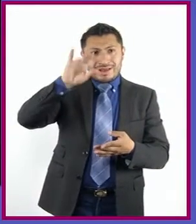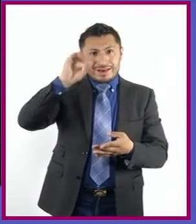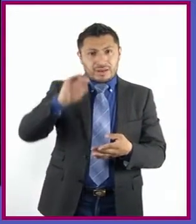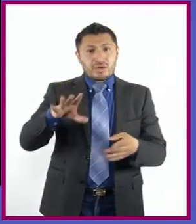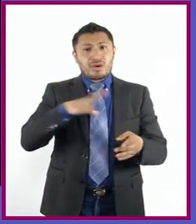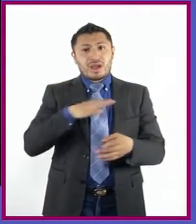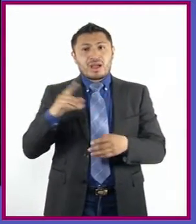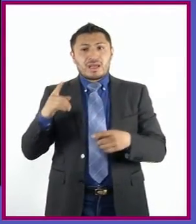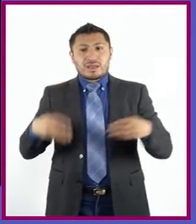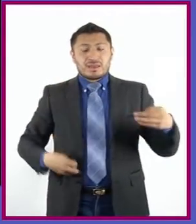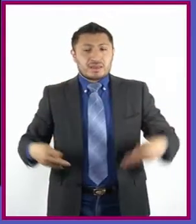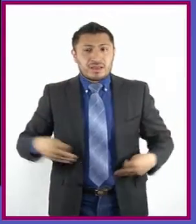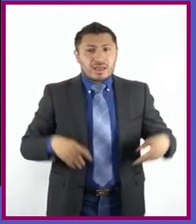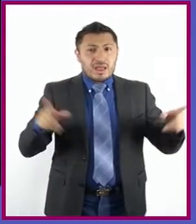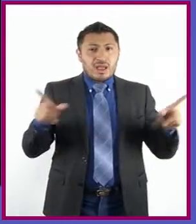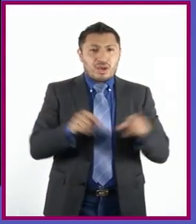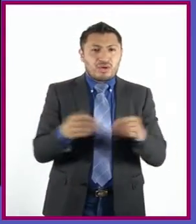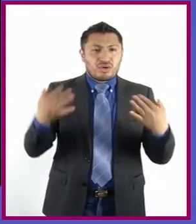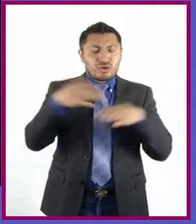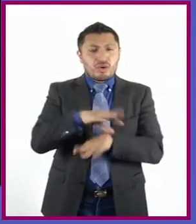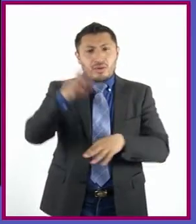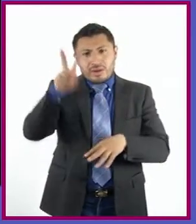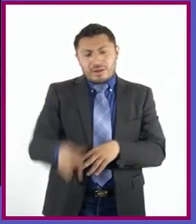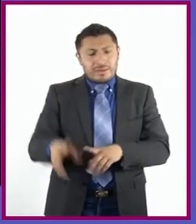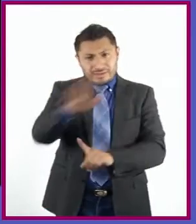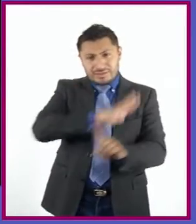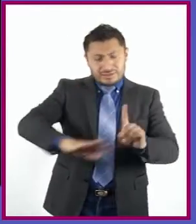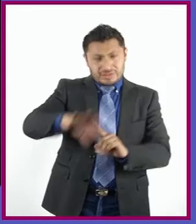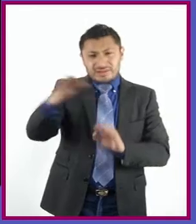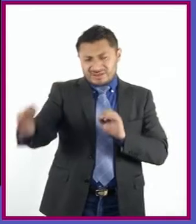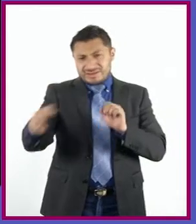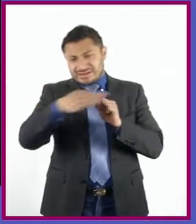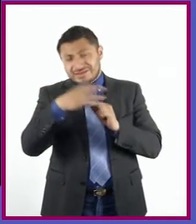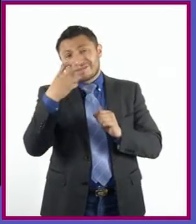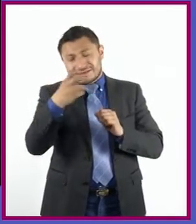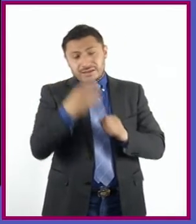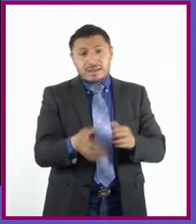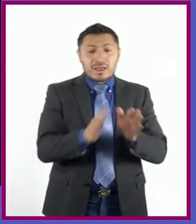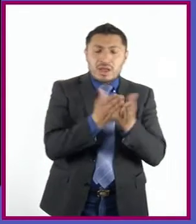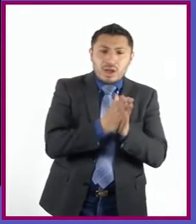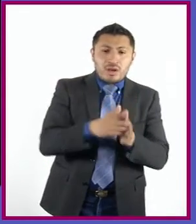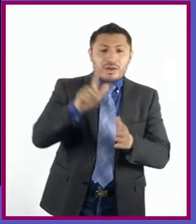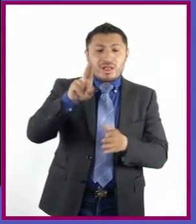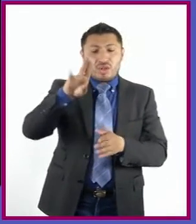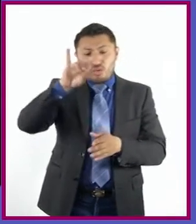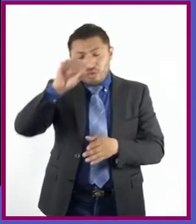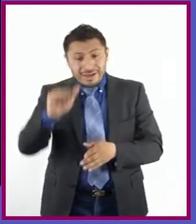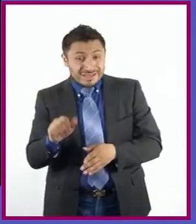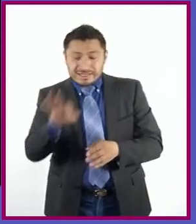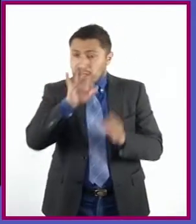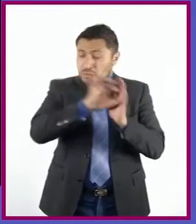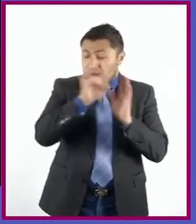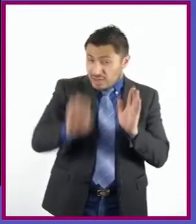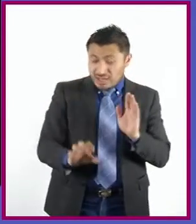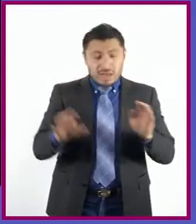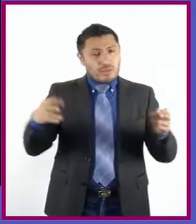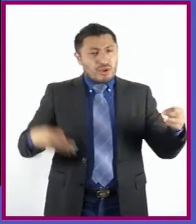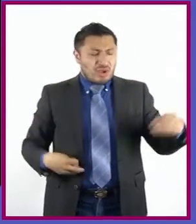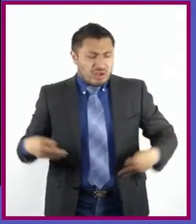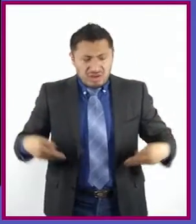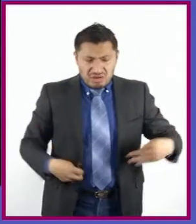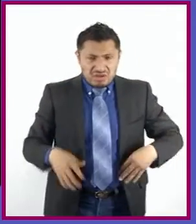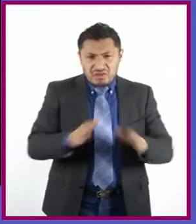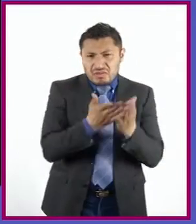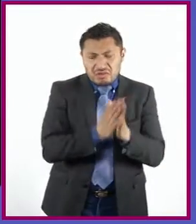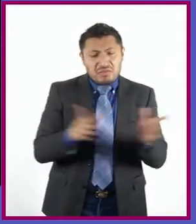que tienen que ver con la realidad de ellos. Que se acerquen a esas obras. Las obras de Luisa Josefina Hernández, por ejemplo. Obras pequeñas